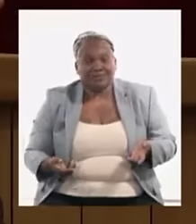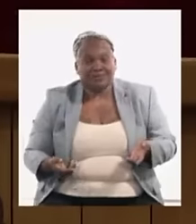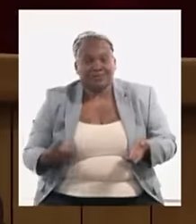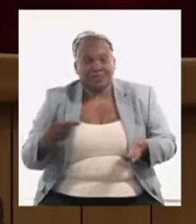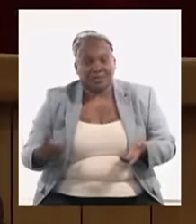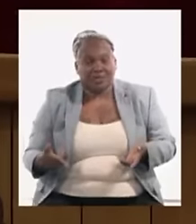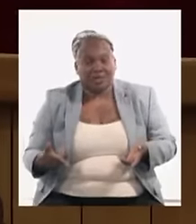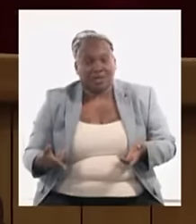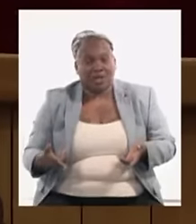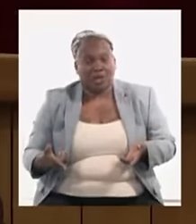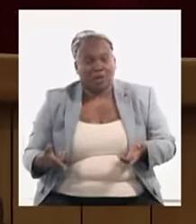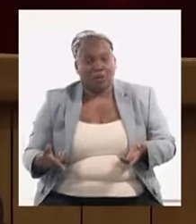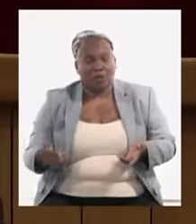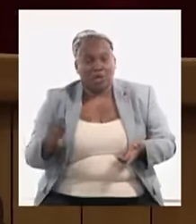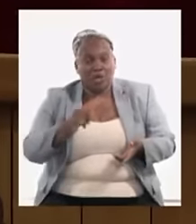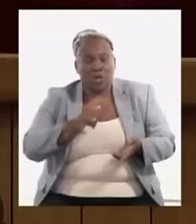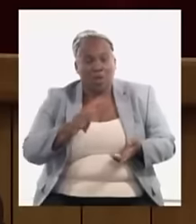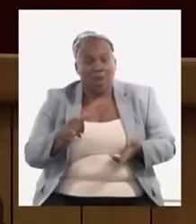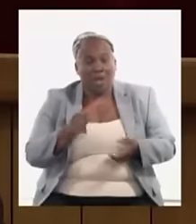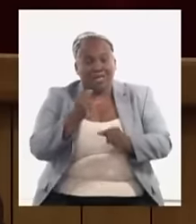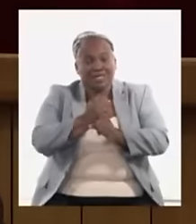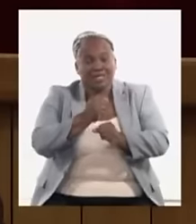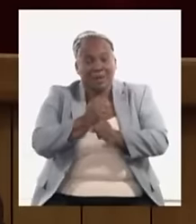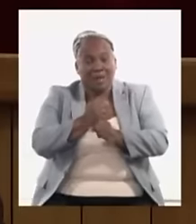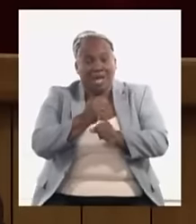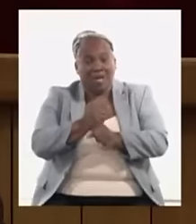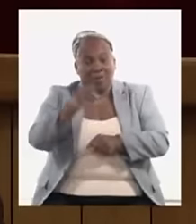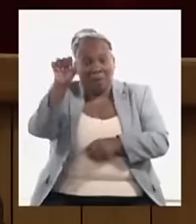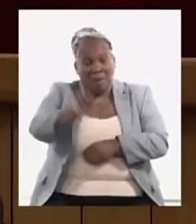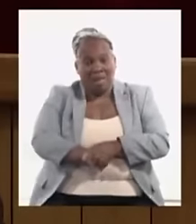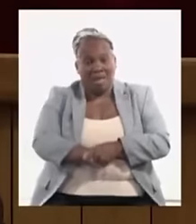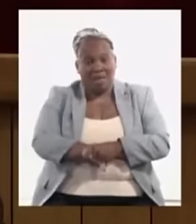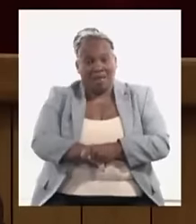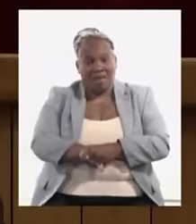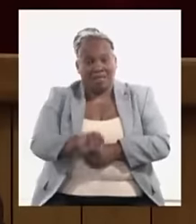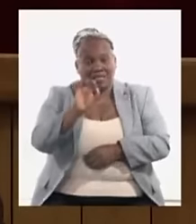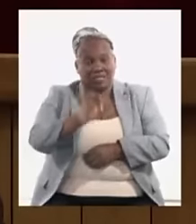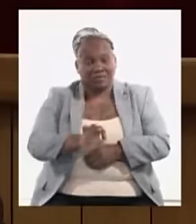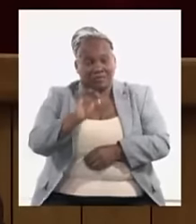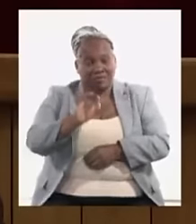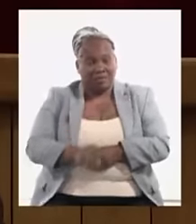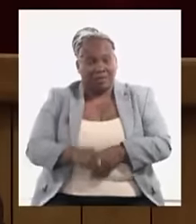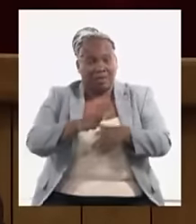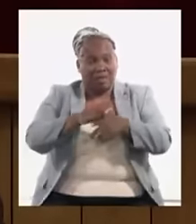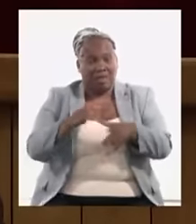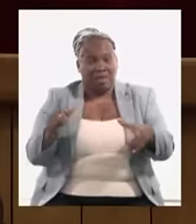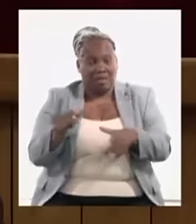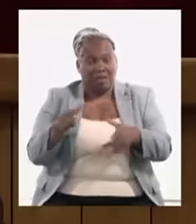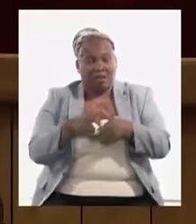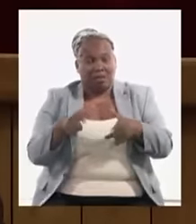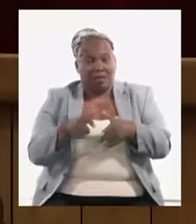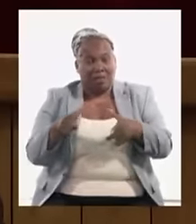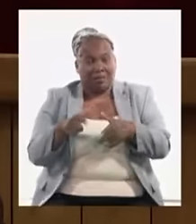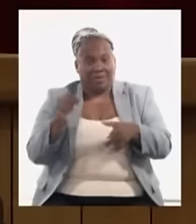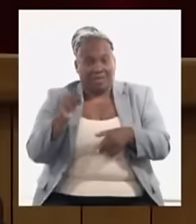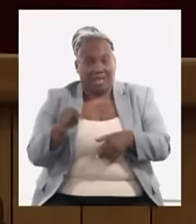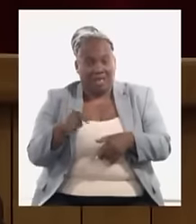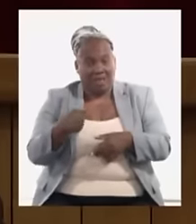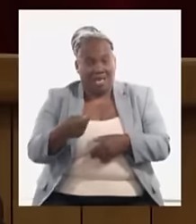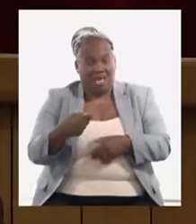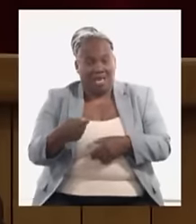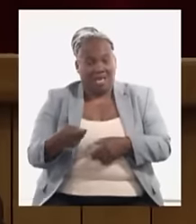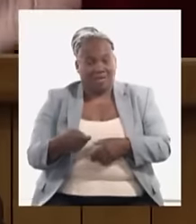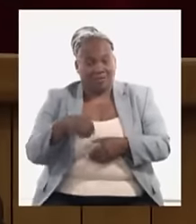conduciendo en el camino incorrecto que siempre nos llevará a incrementar esos gastos del presupuesto a